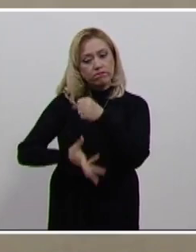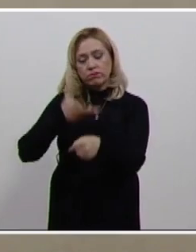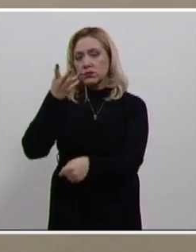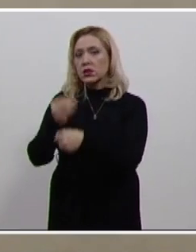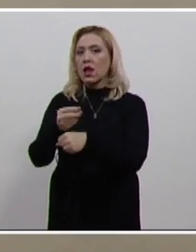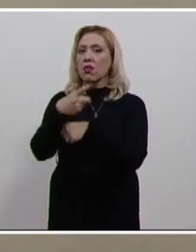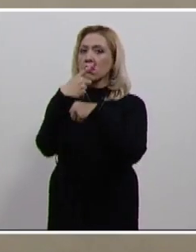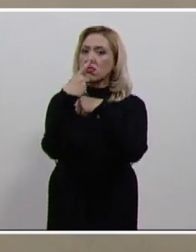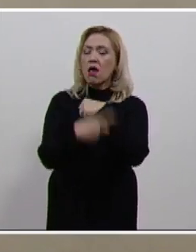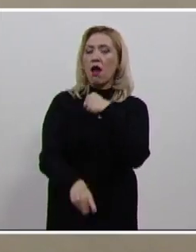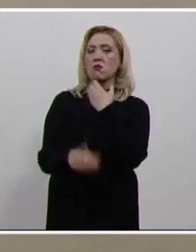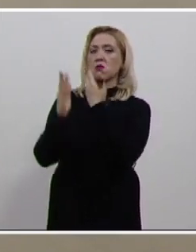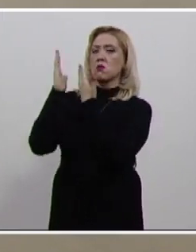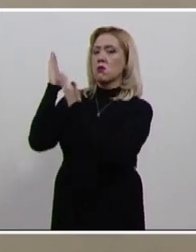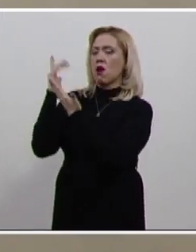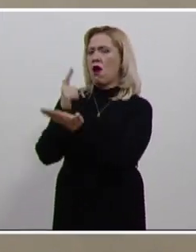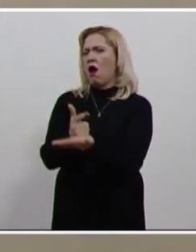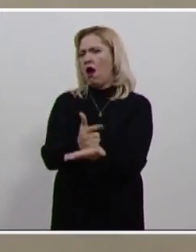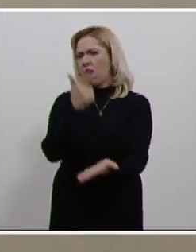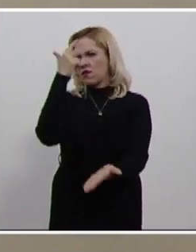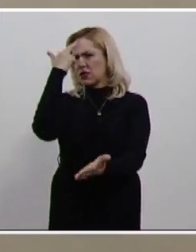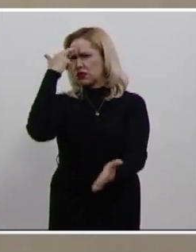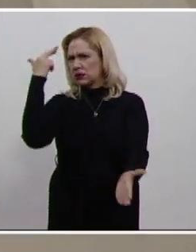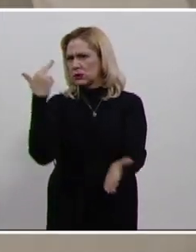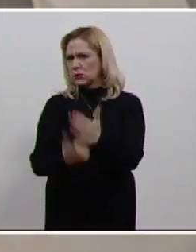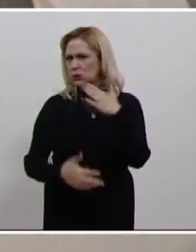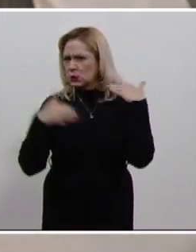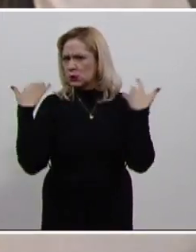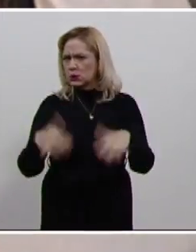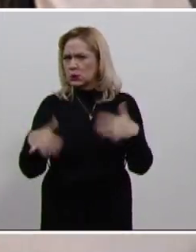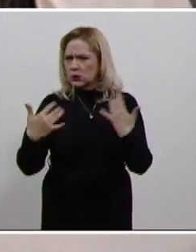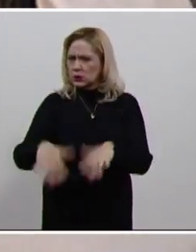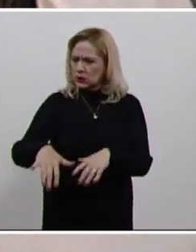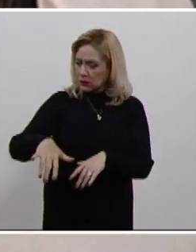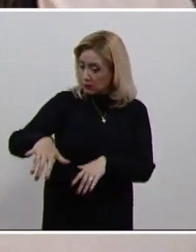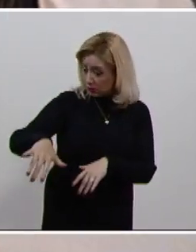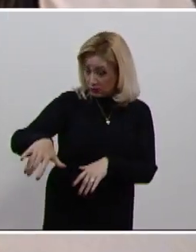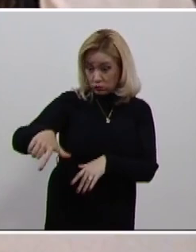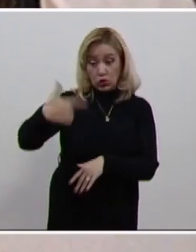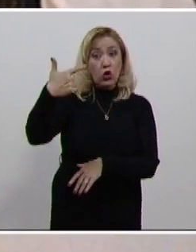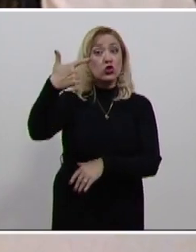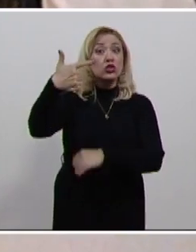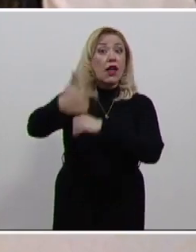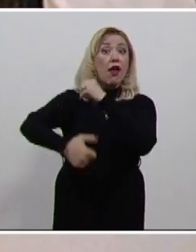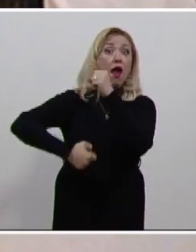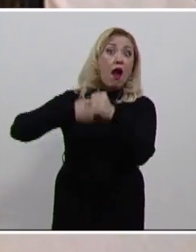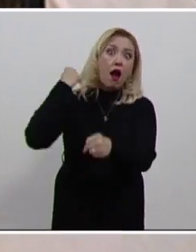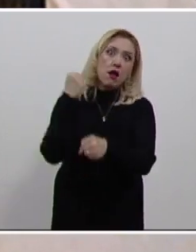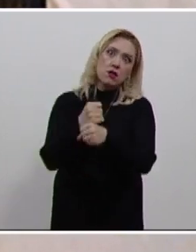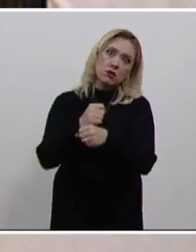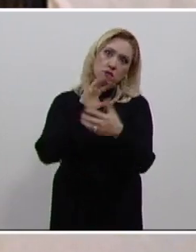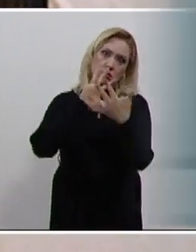integral a Verónica por las graves violaciones que padeció por más de 12 años.